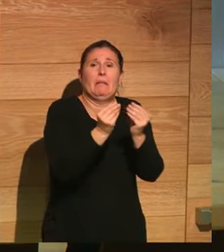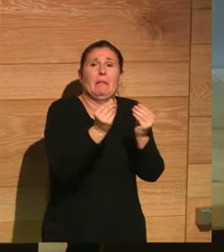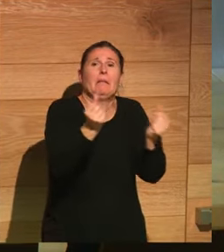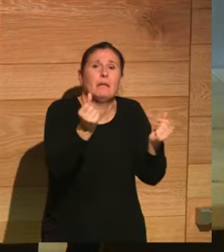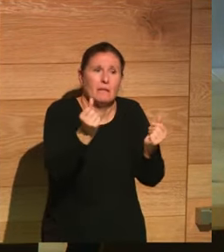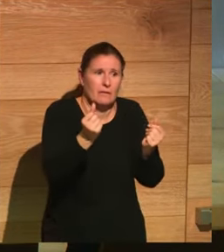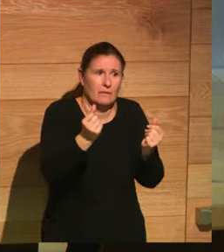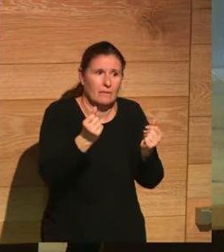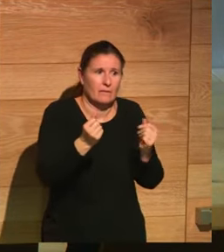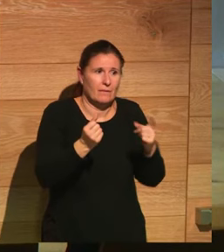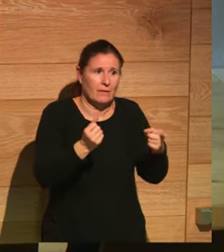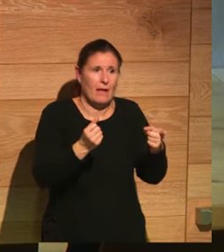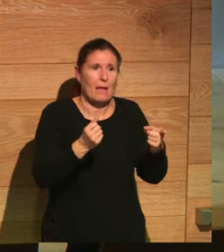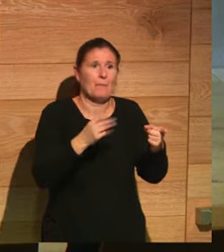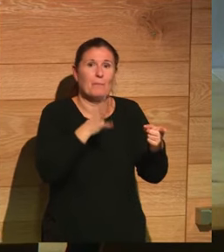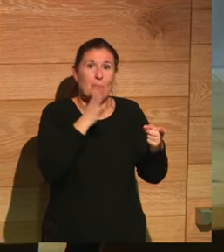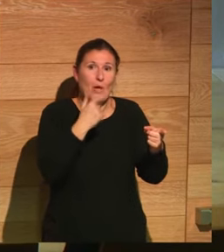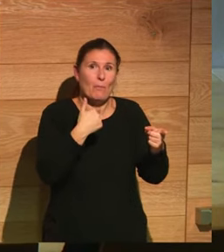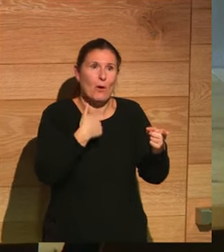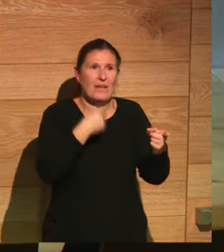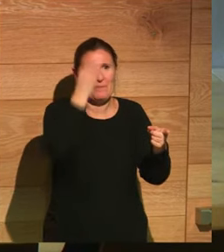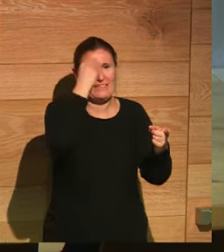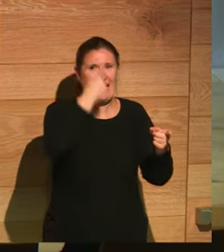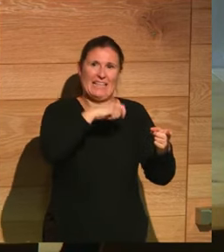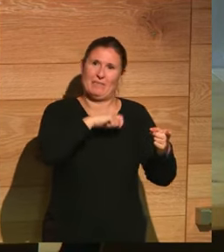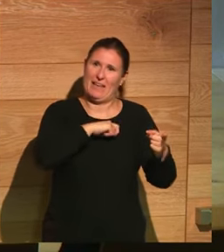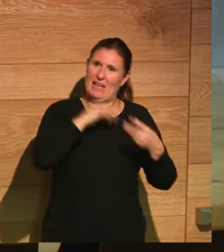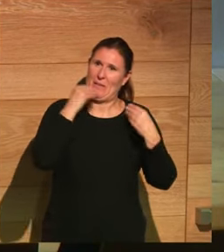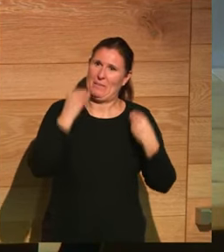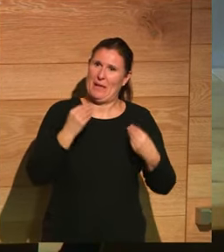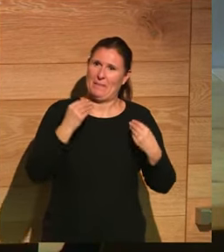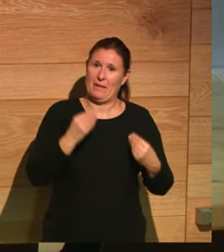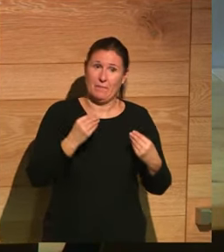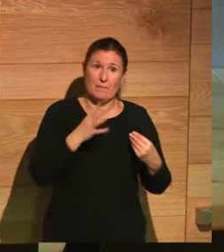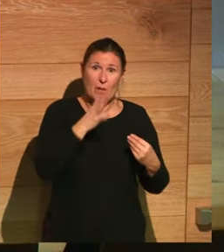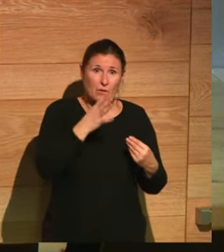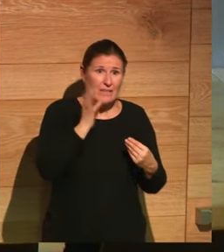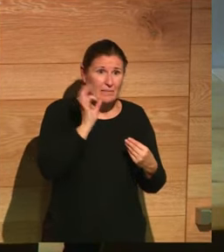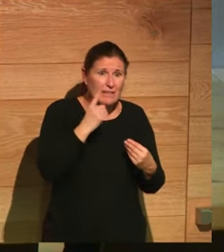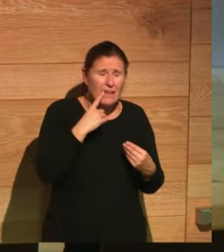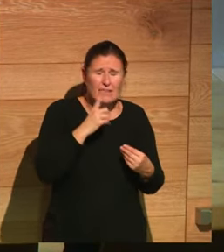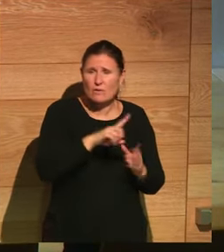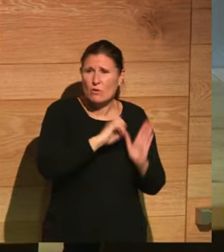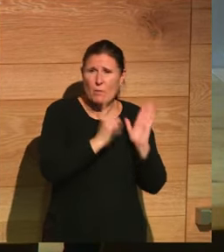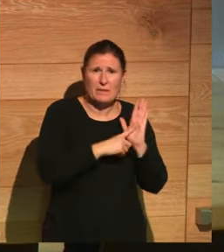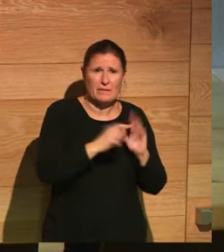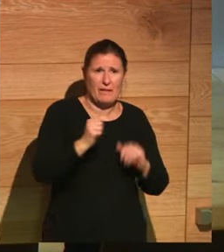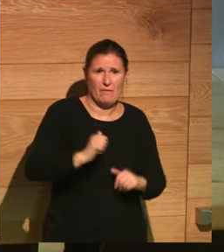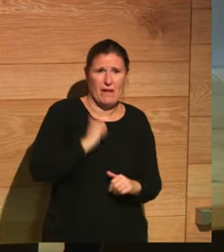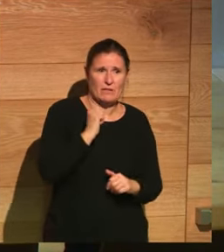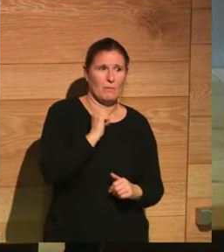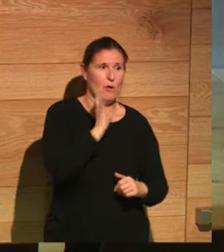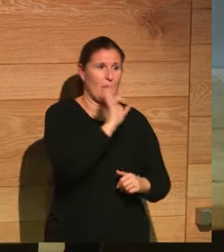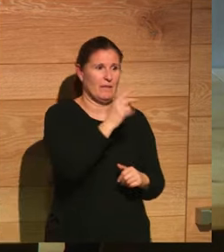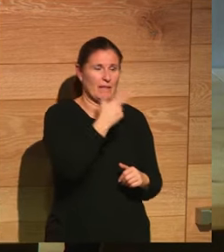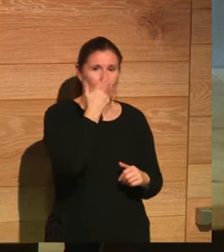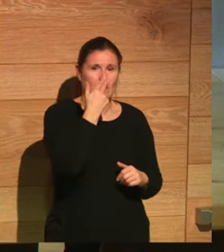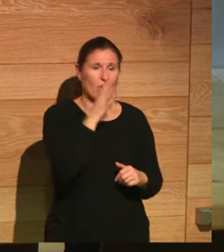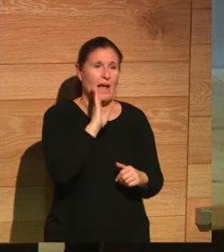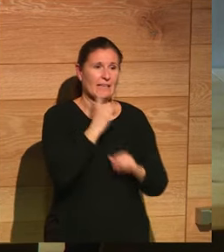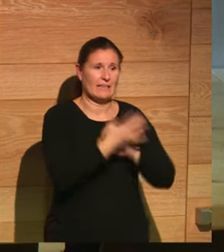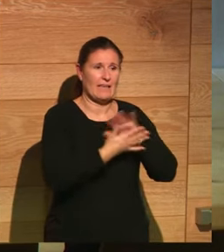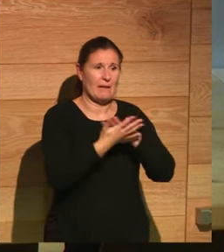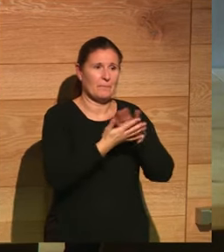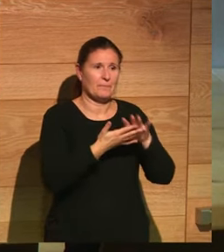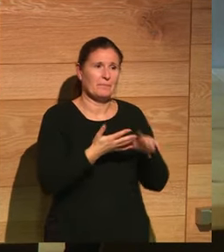deja muy bien a tu equipo de fútbol en este caso es España efectivamente es totalmente falso claro pero fíjate es muy interesante porque cuando antes